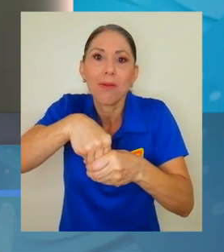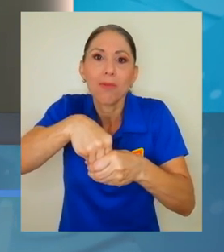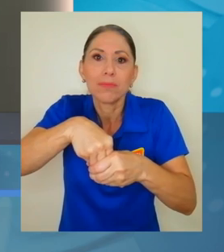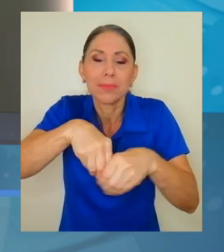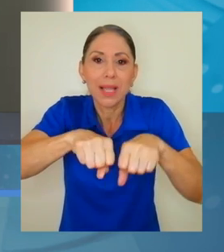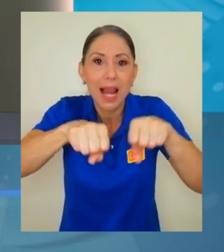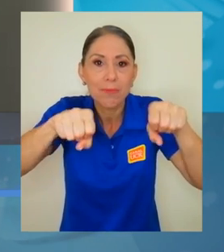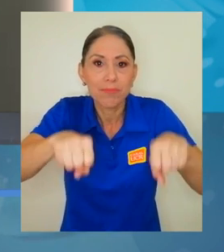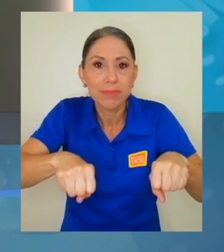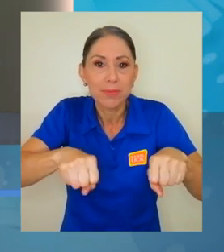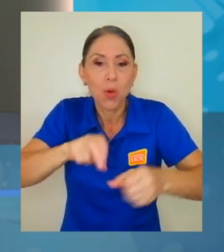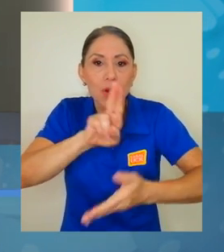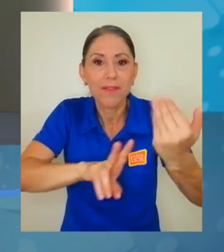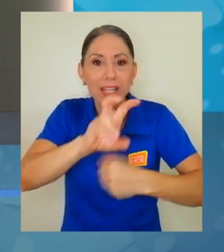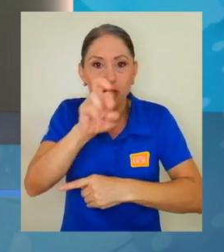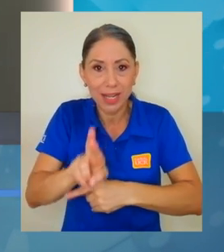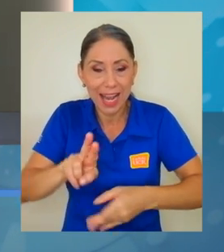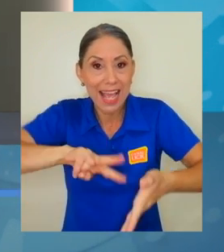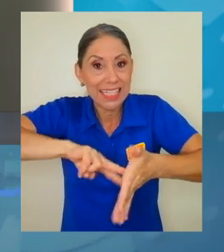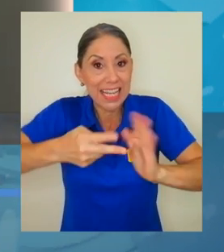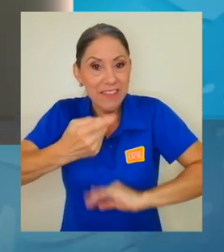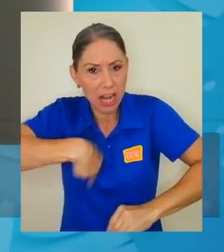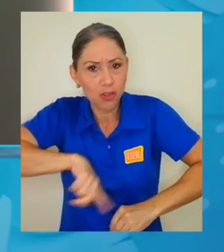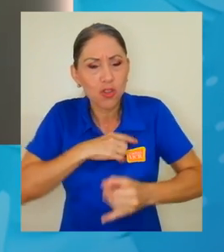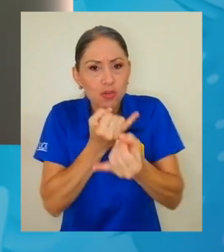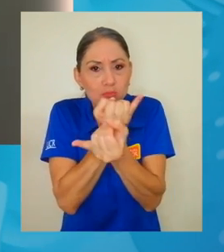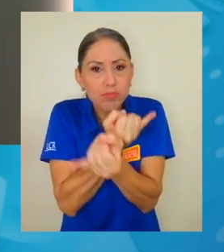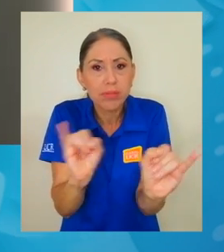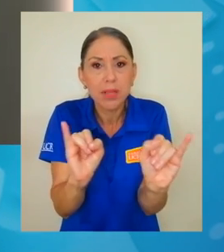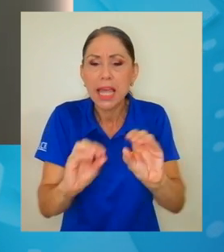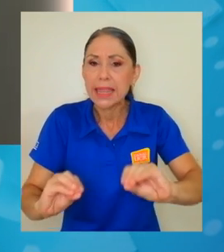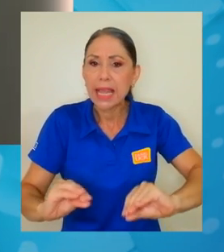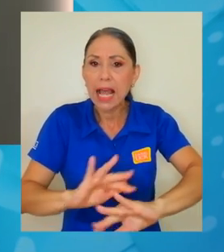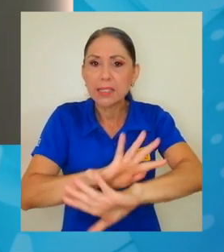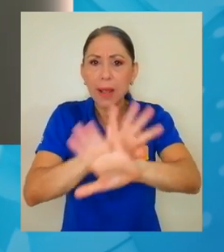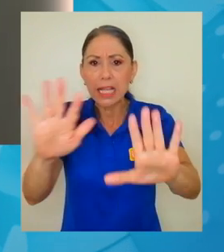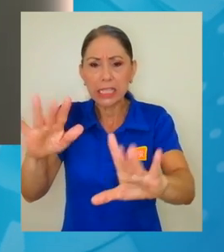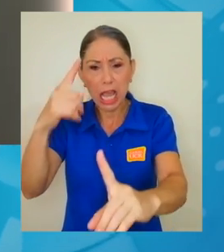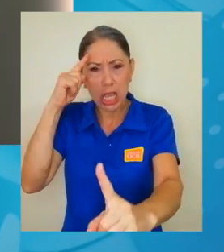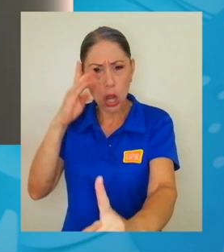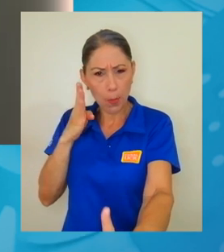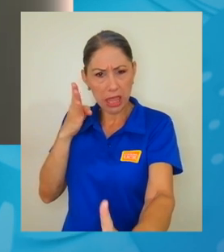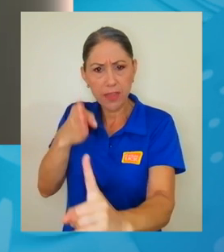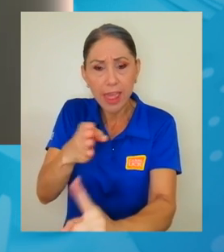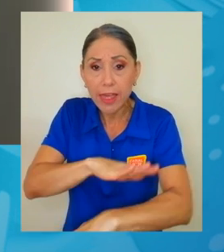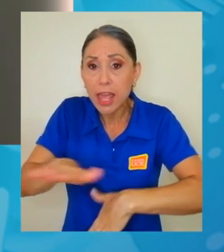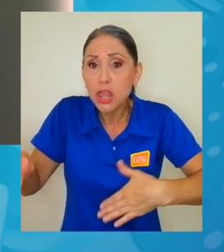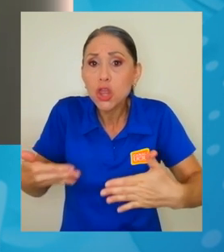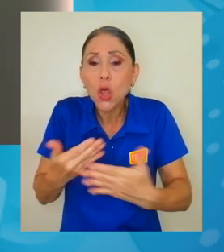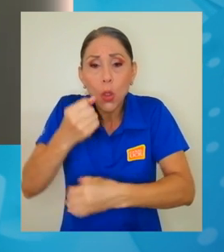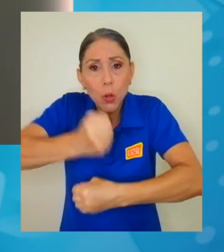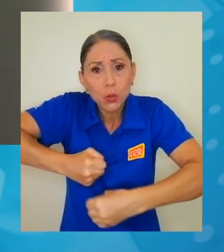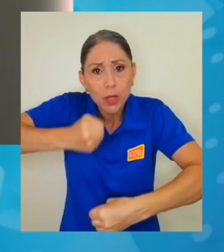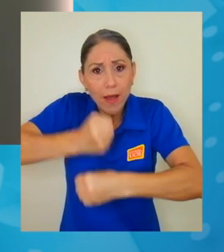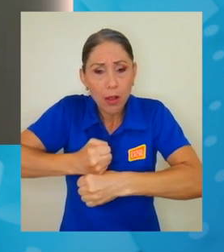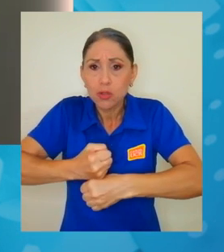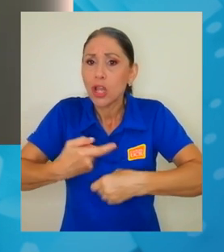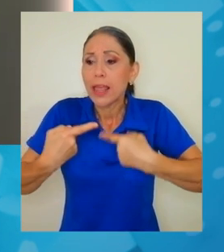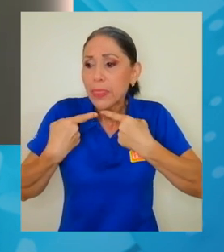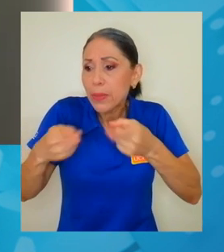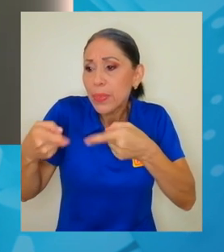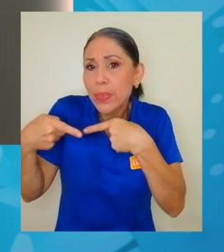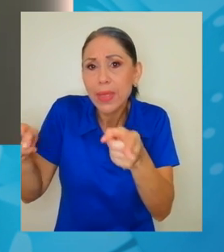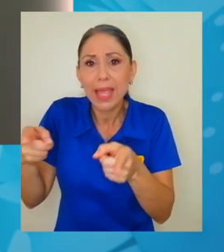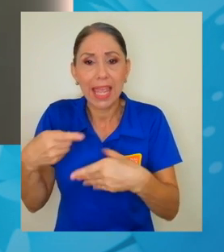Eso nos garantiza independencia, transparencia y objetividad en todos los dictámenes que la ANAMI emite.